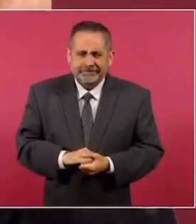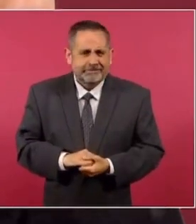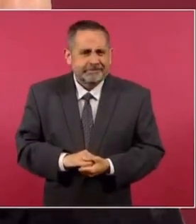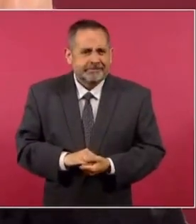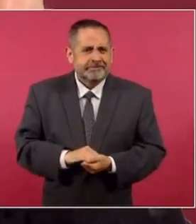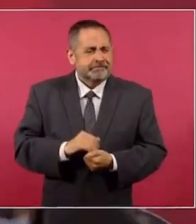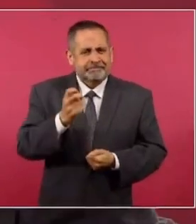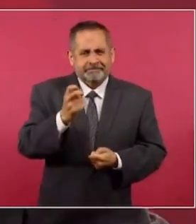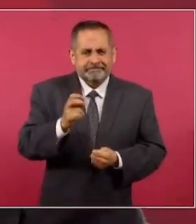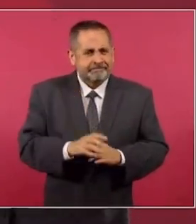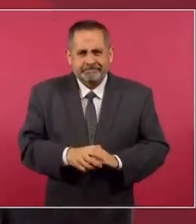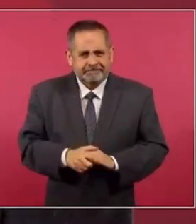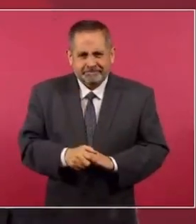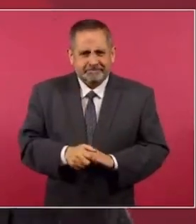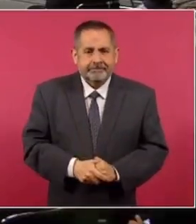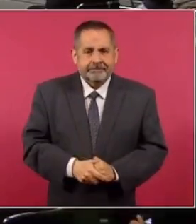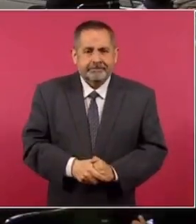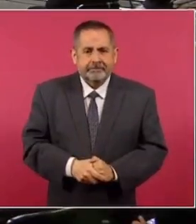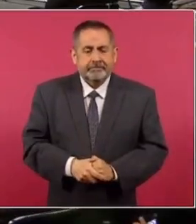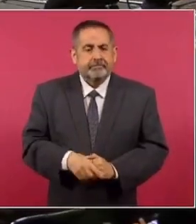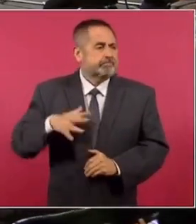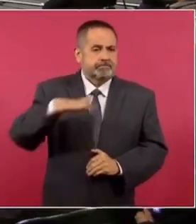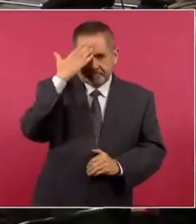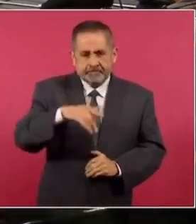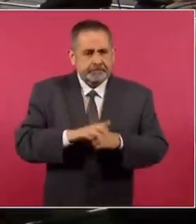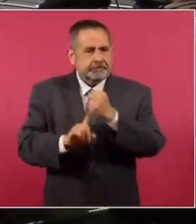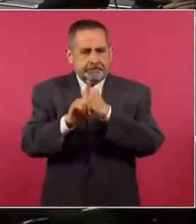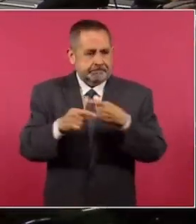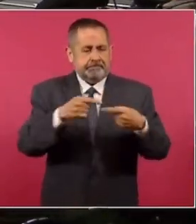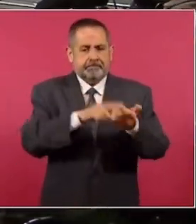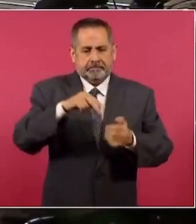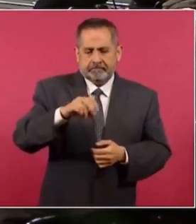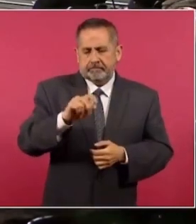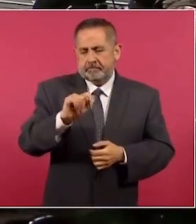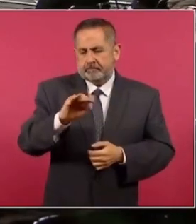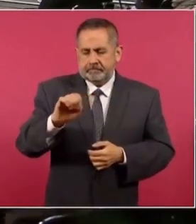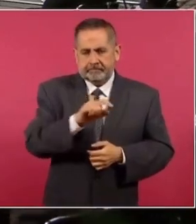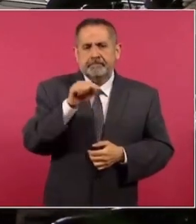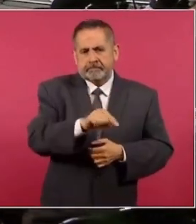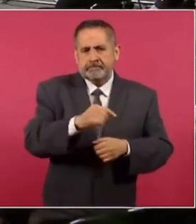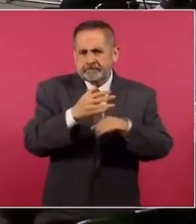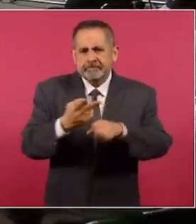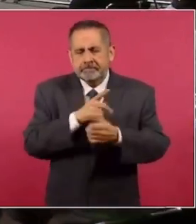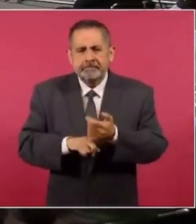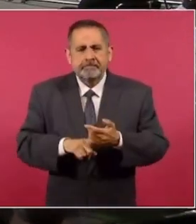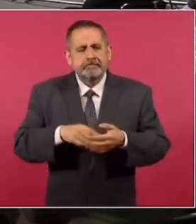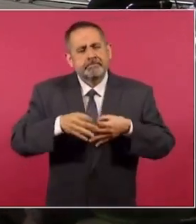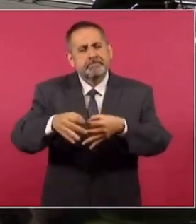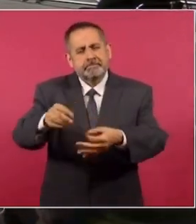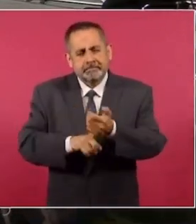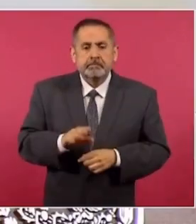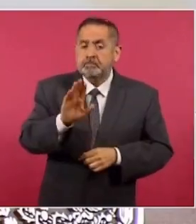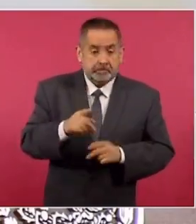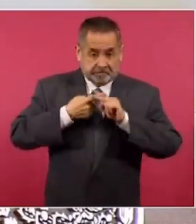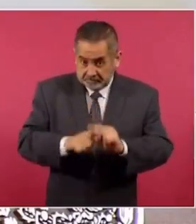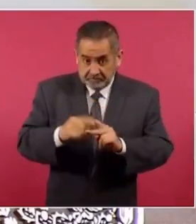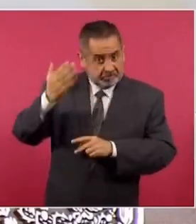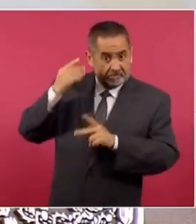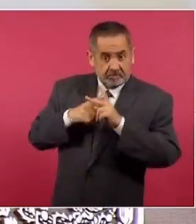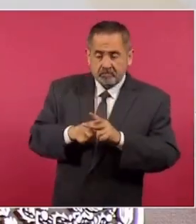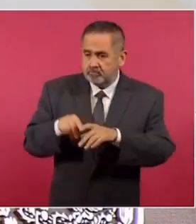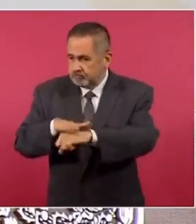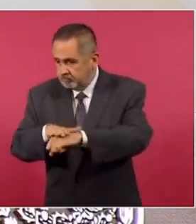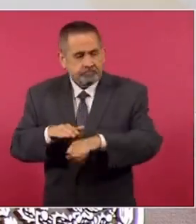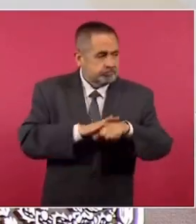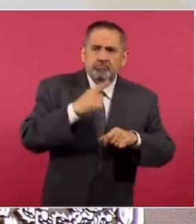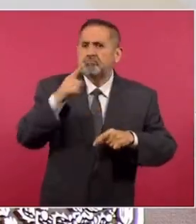Eso es una medida autoritaria. Como es el dominio público, el conflicto en la agencia Notimex, la agencia del Estado Mexicano de Información, pues ya se ha prolongado más de mil días. En un inicio